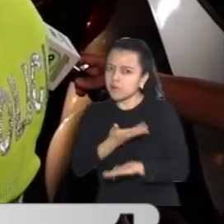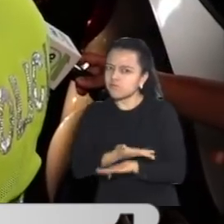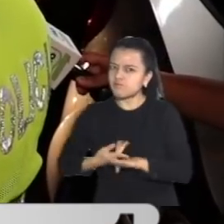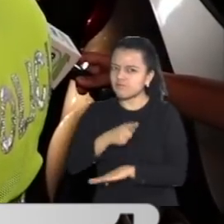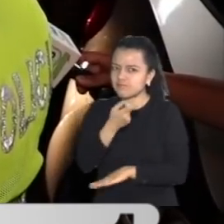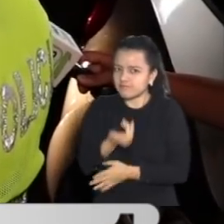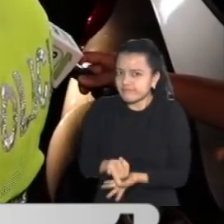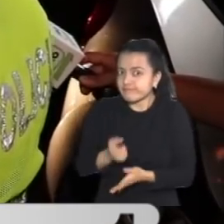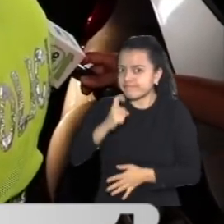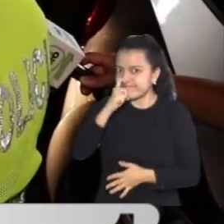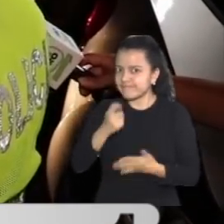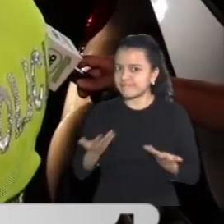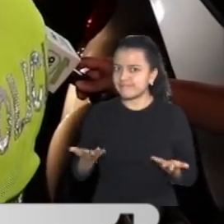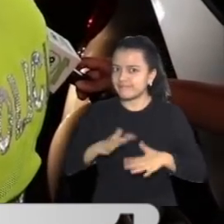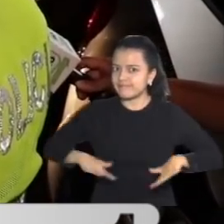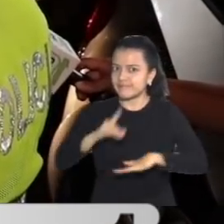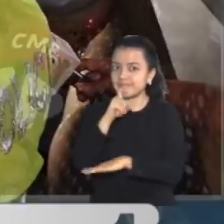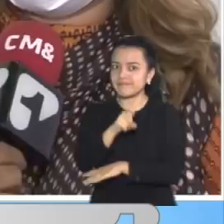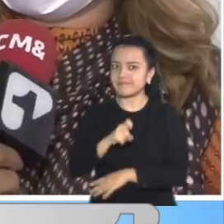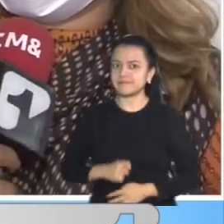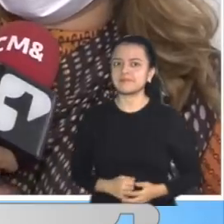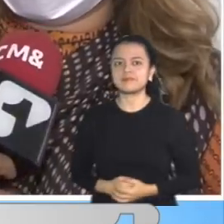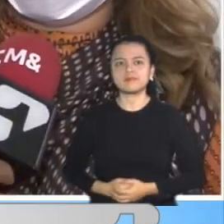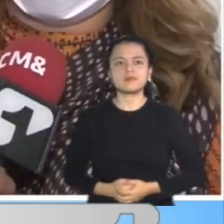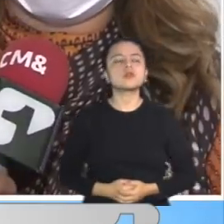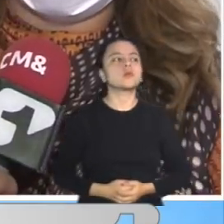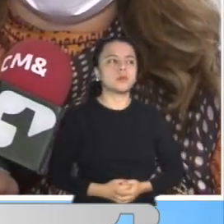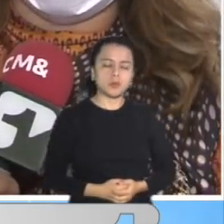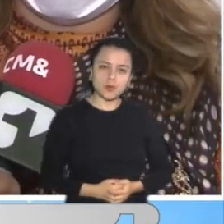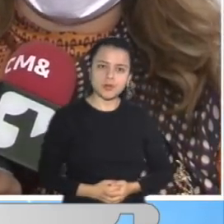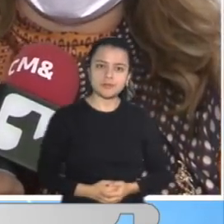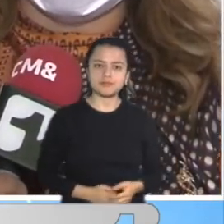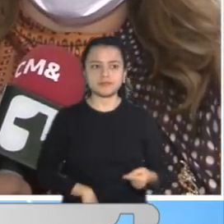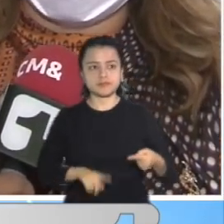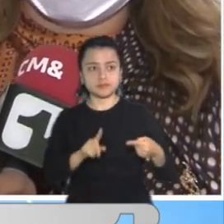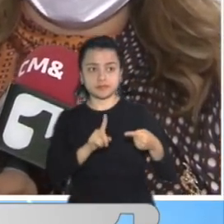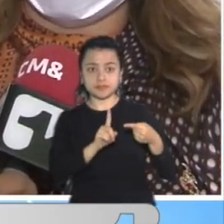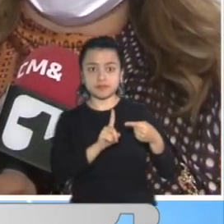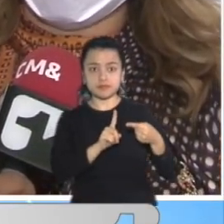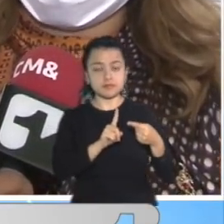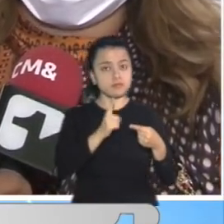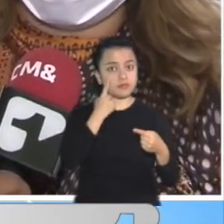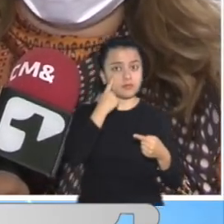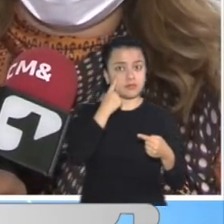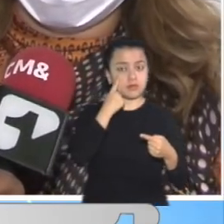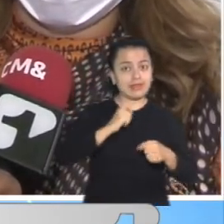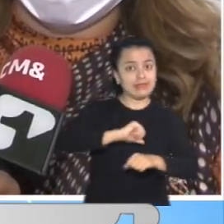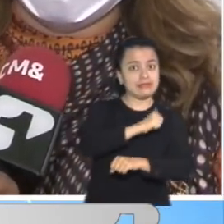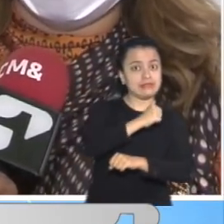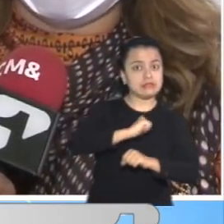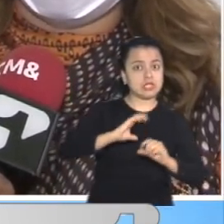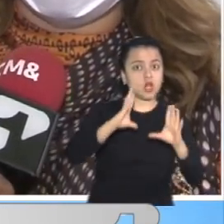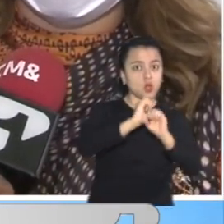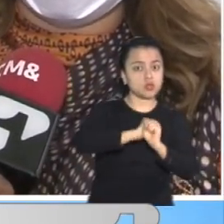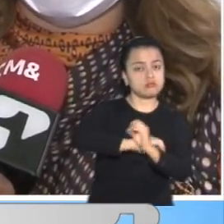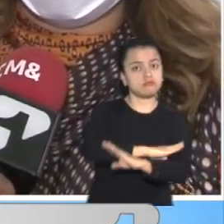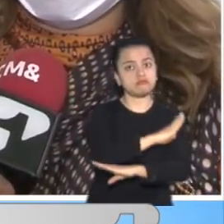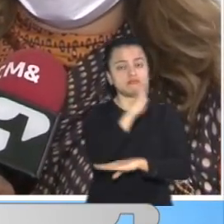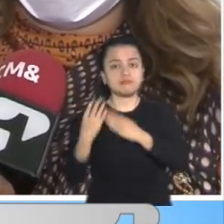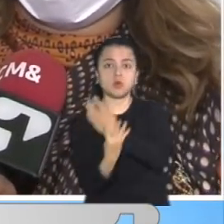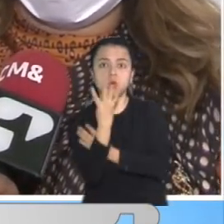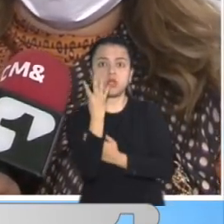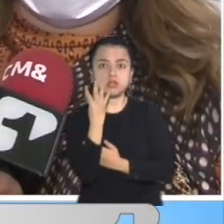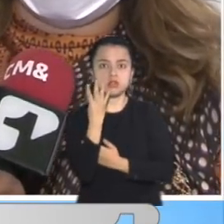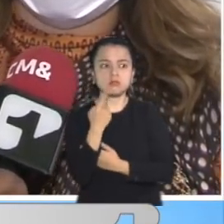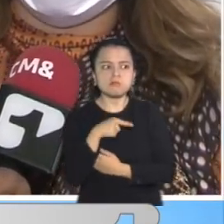a partir de hoy en Bucaramanga? Bueno, tenemos toque de queda para los menores de edad de 4, de 10 de la noche a 4 de la mañana. Efectivamente, aquellos